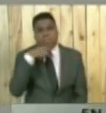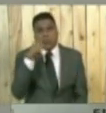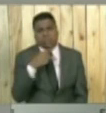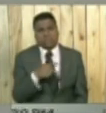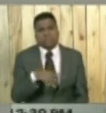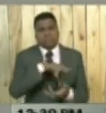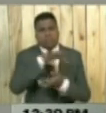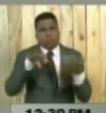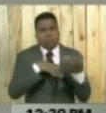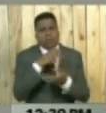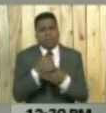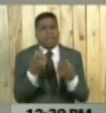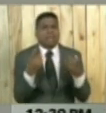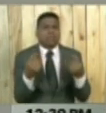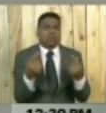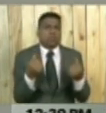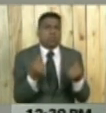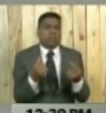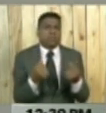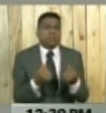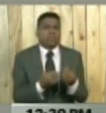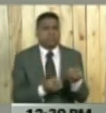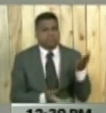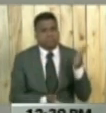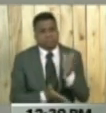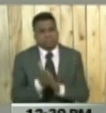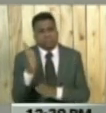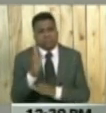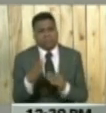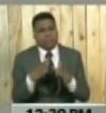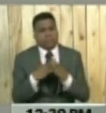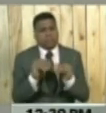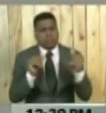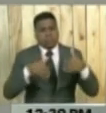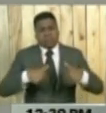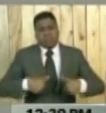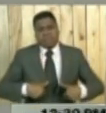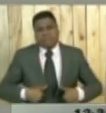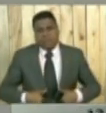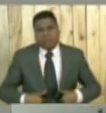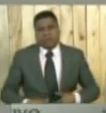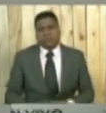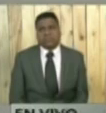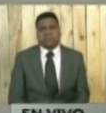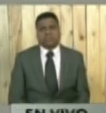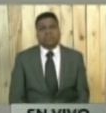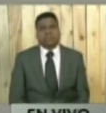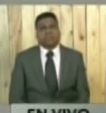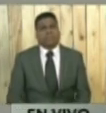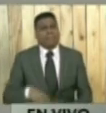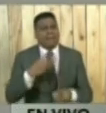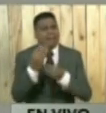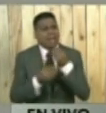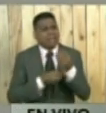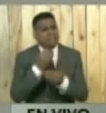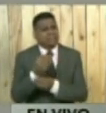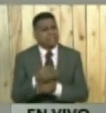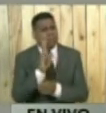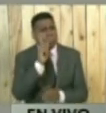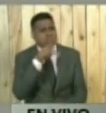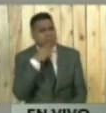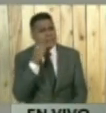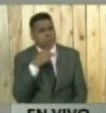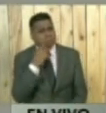violencia económica, nos lleva a reorientar los esfuerzos para diseñar una política